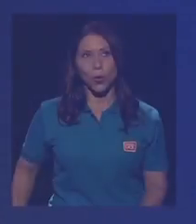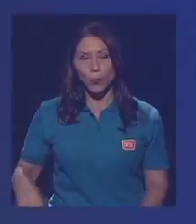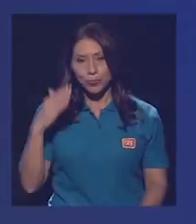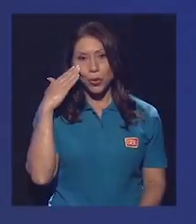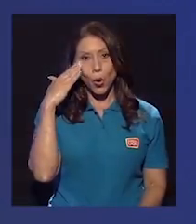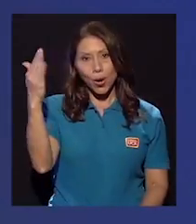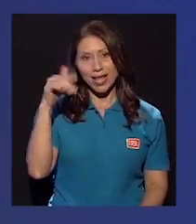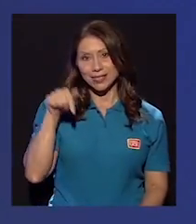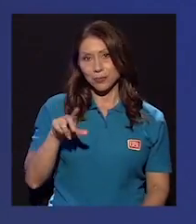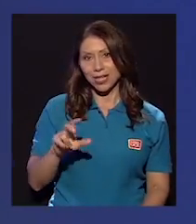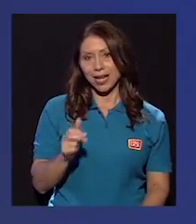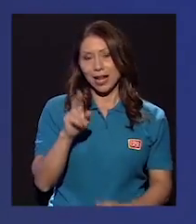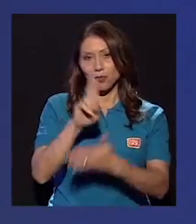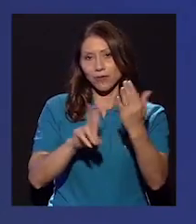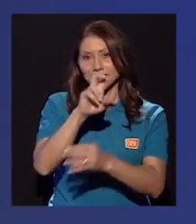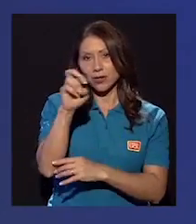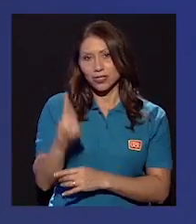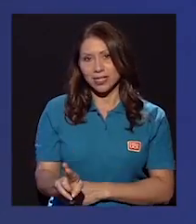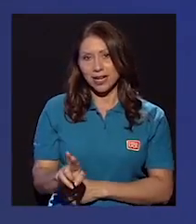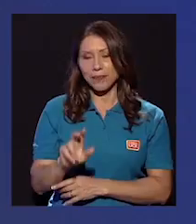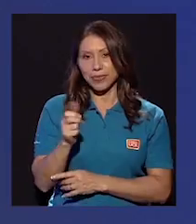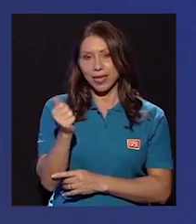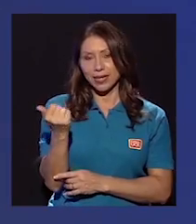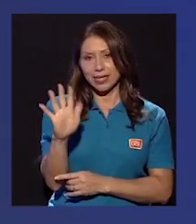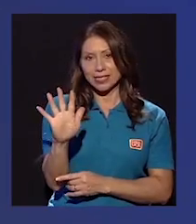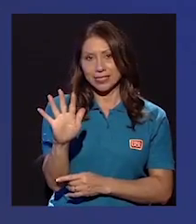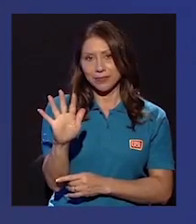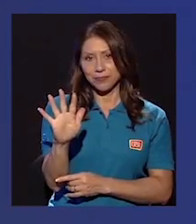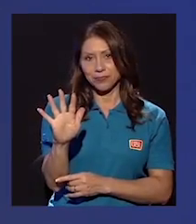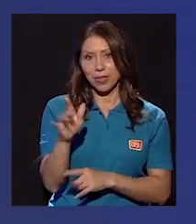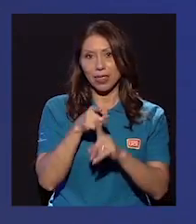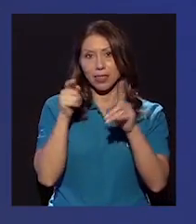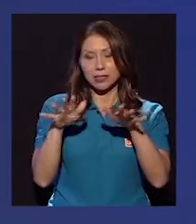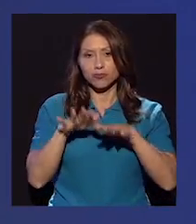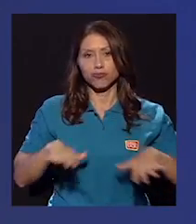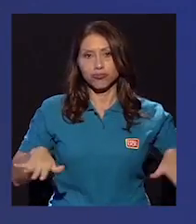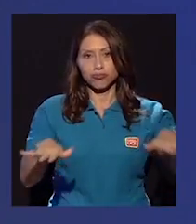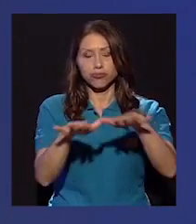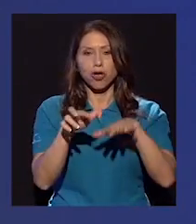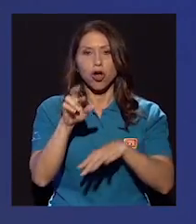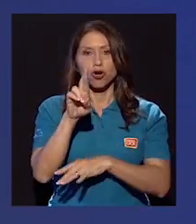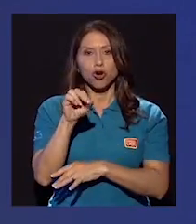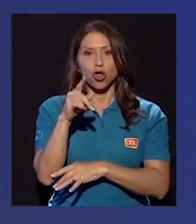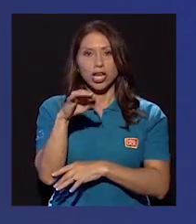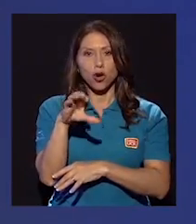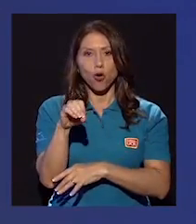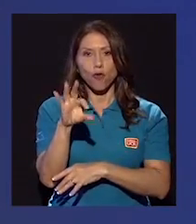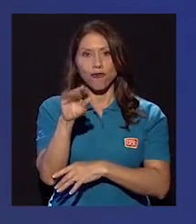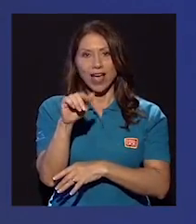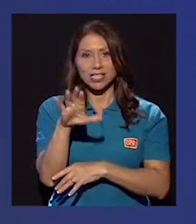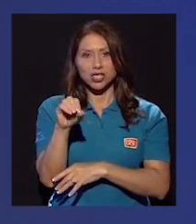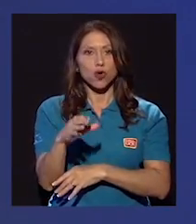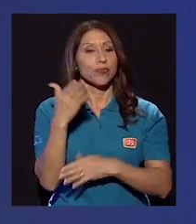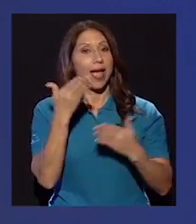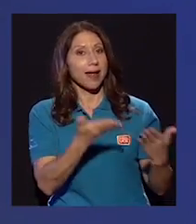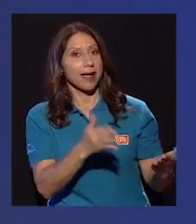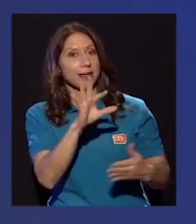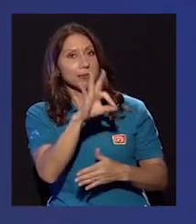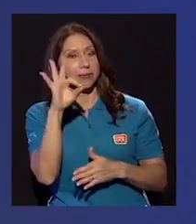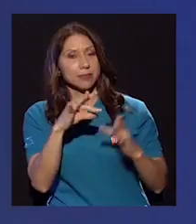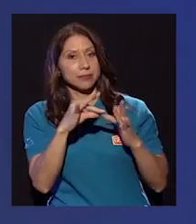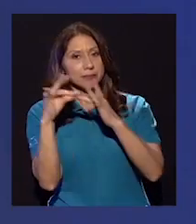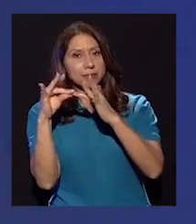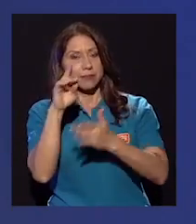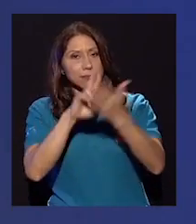Hola, estamos en el canal Universidad de Costa Rica, su canal 15, y desde el campus Rodrigo Facio tenemos una invitada